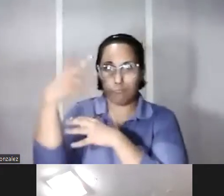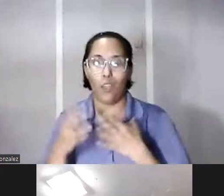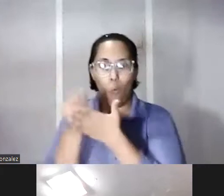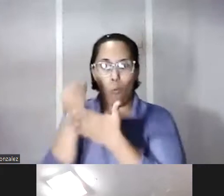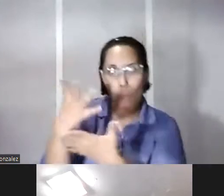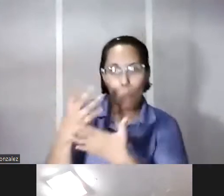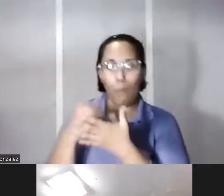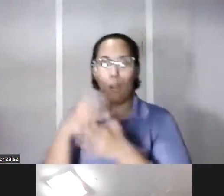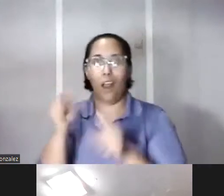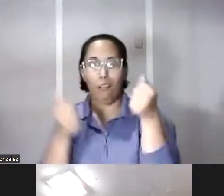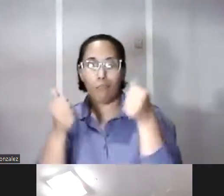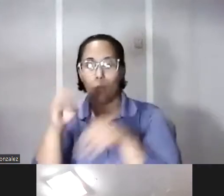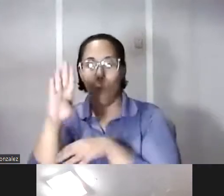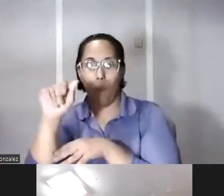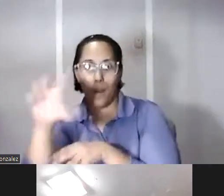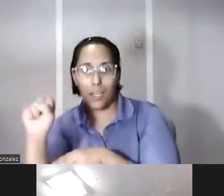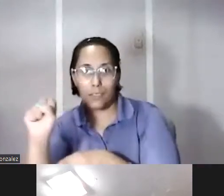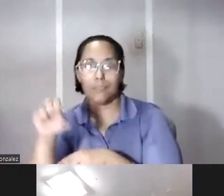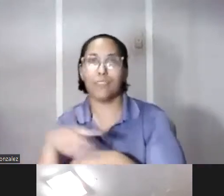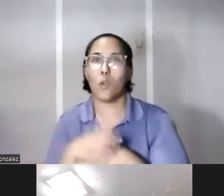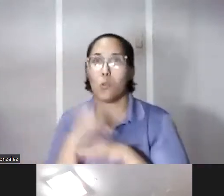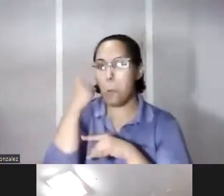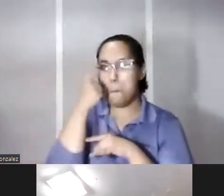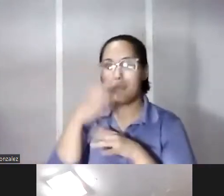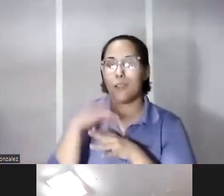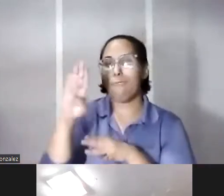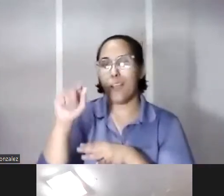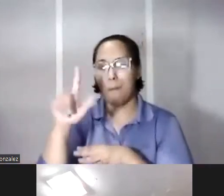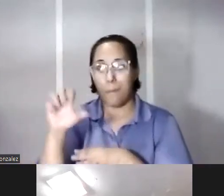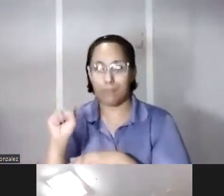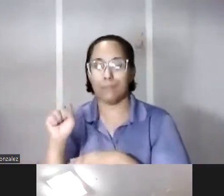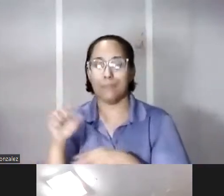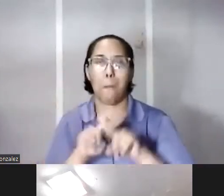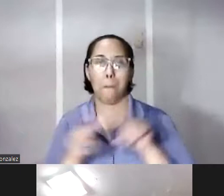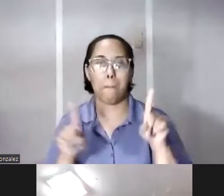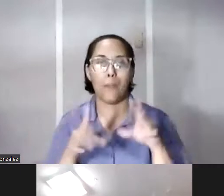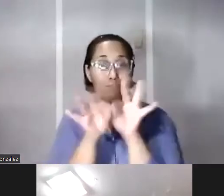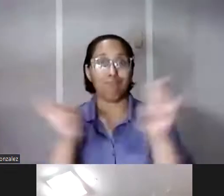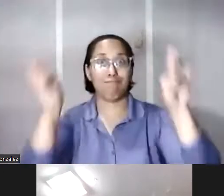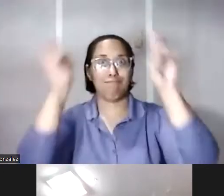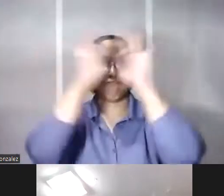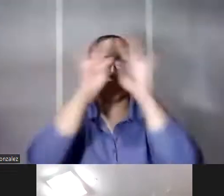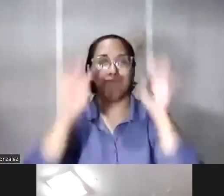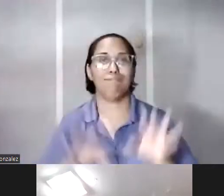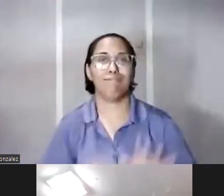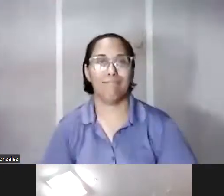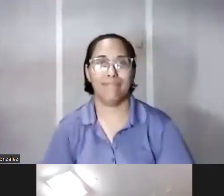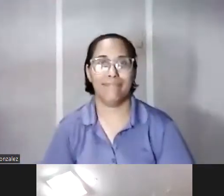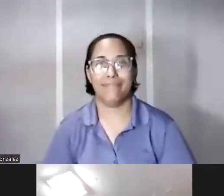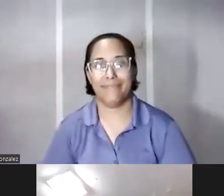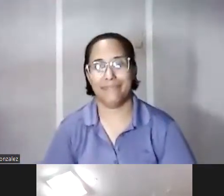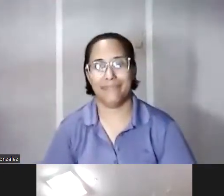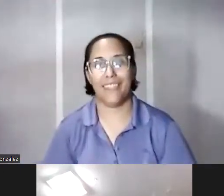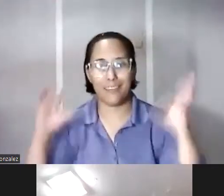glass yo creo que fue Pito si no me corrige por favor pero así de importante es esto es que la